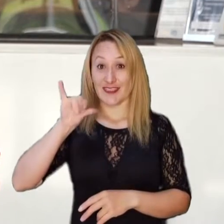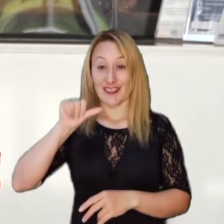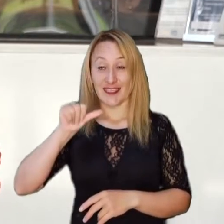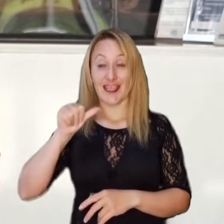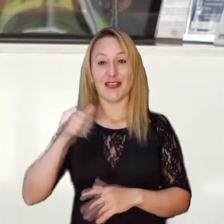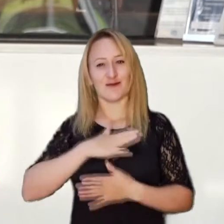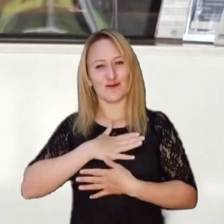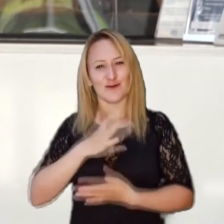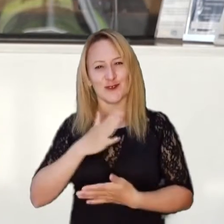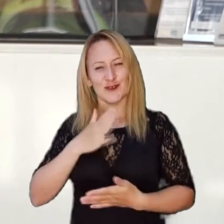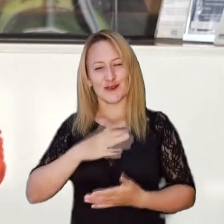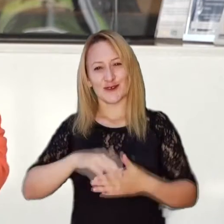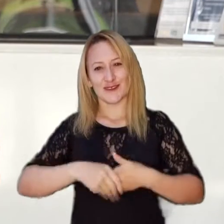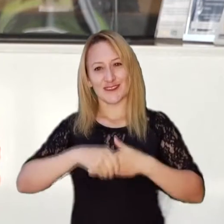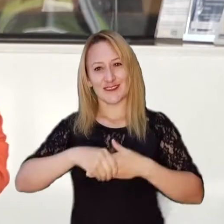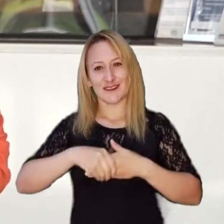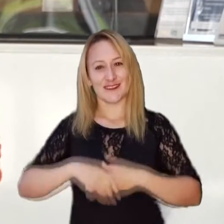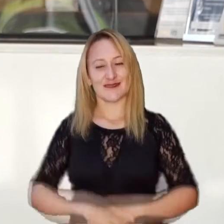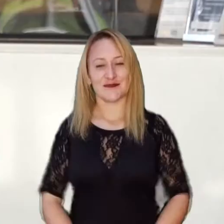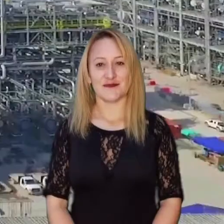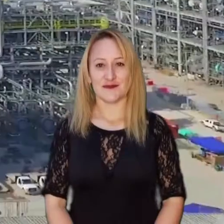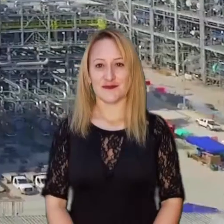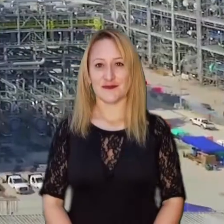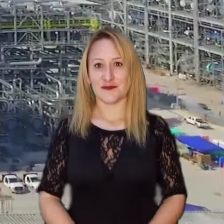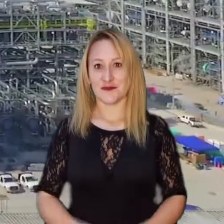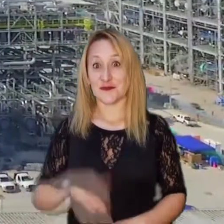gusto saludarlos. Estos son nuestros titulares.